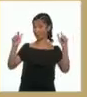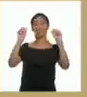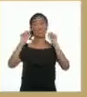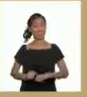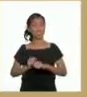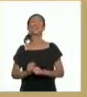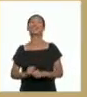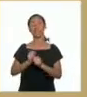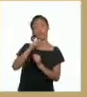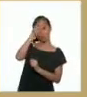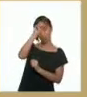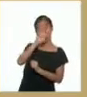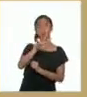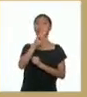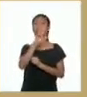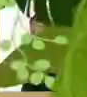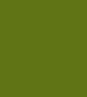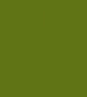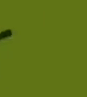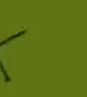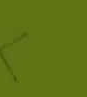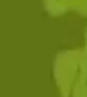cumpleaños 200 de la independencia del Perú.